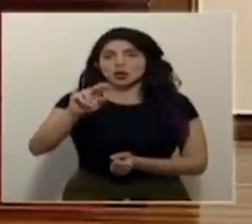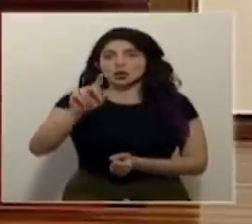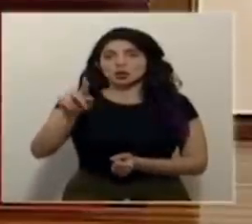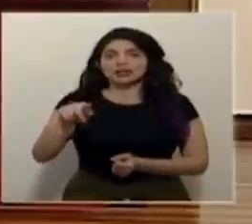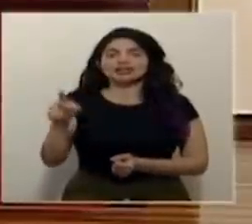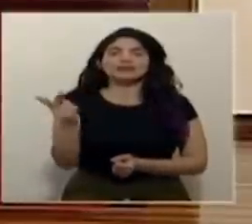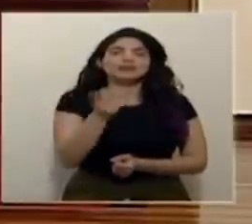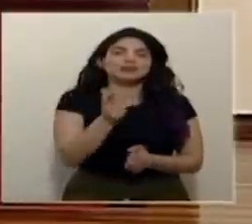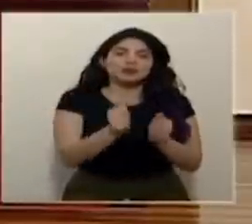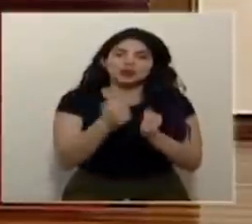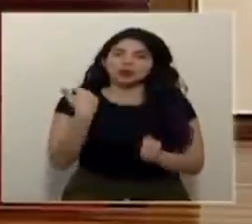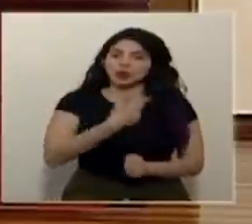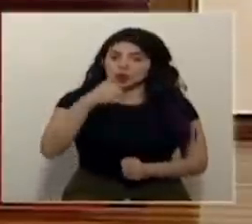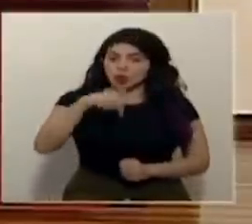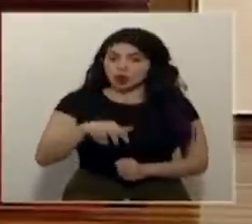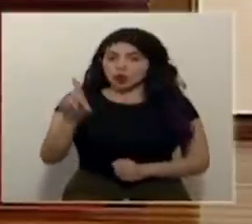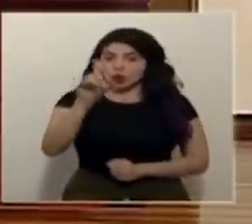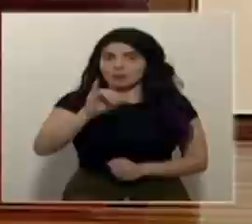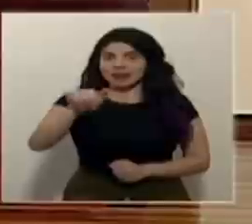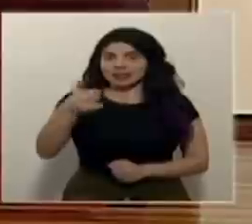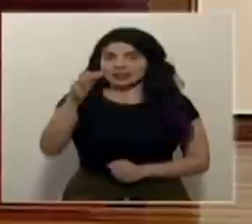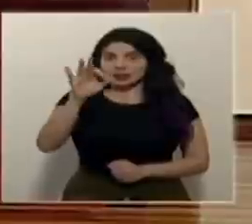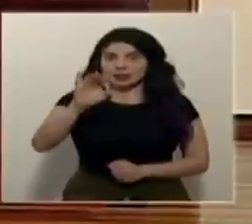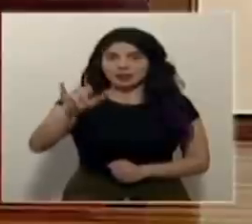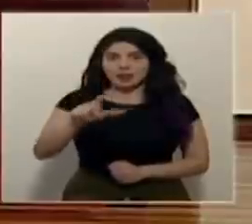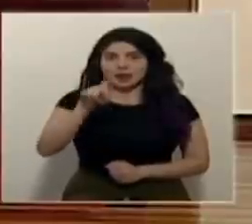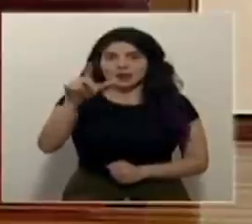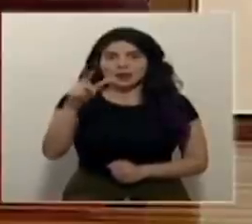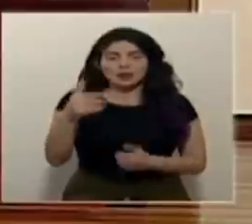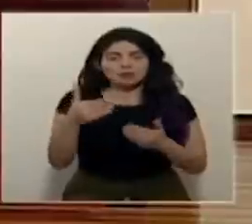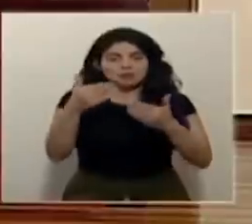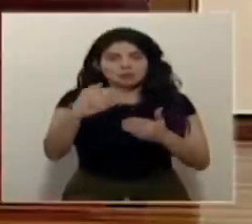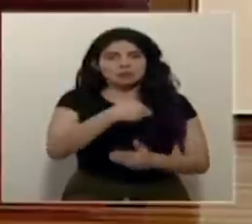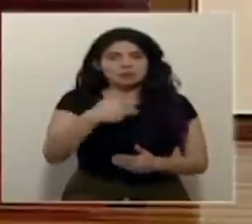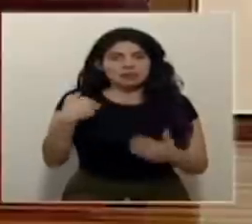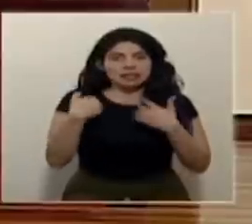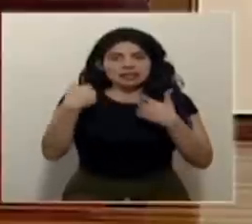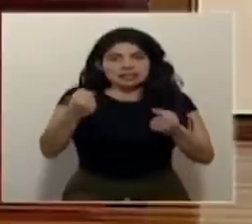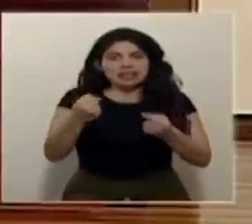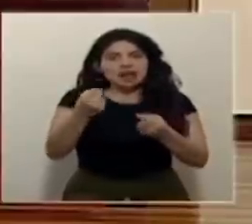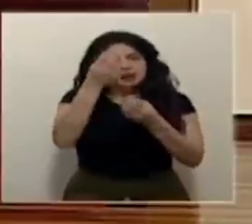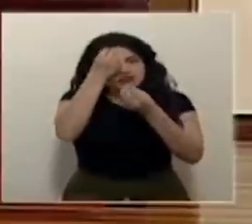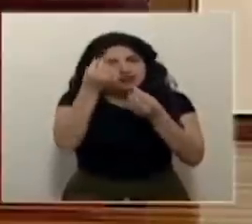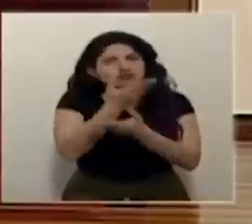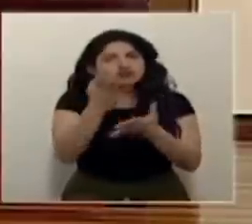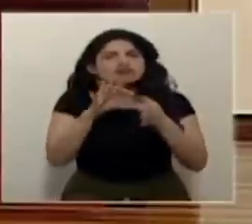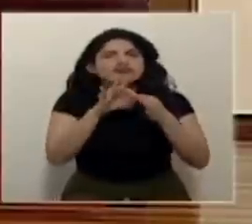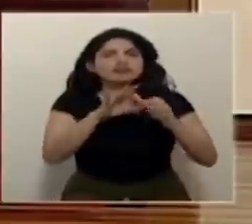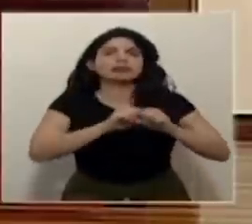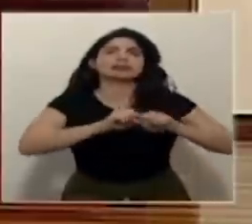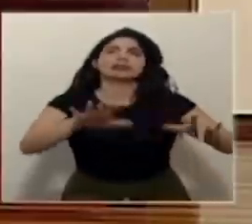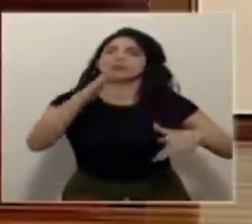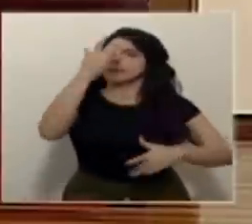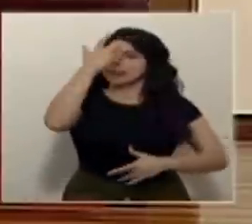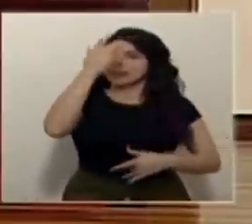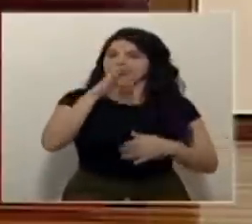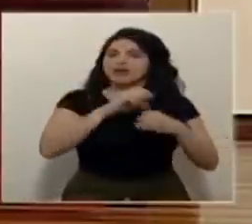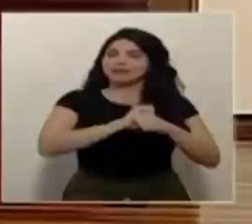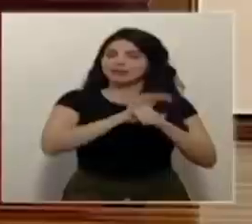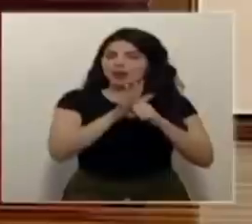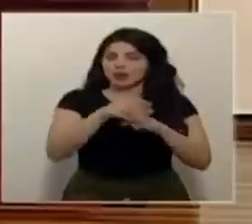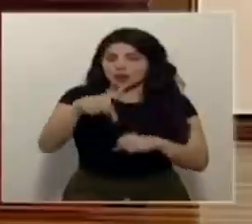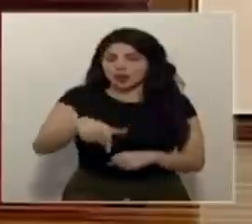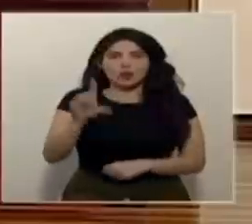nos acompañan este domingo 19 de julio. A continuación, el Ministro de Salud nos dará el reporte epidemiológico COVID para